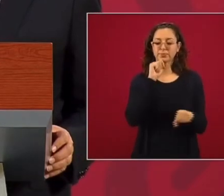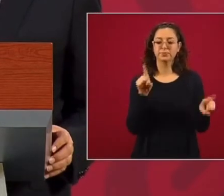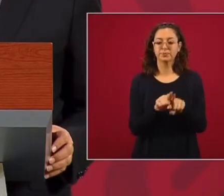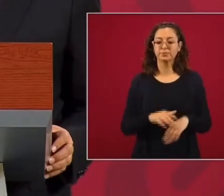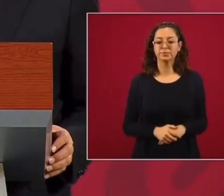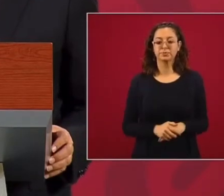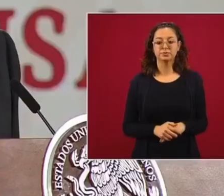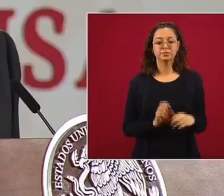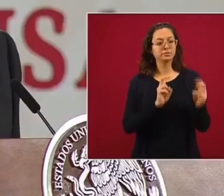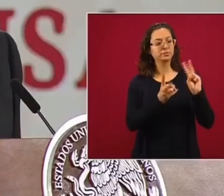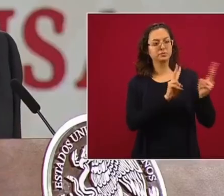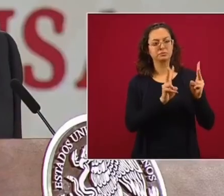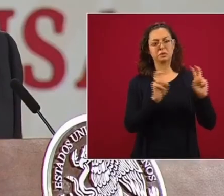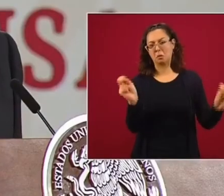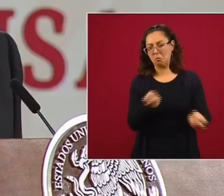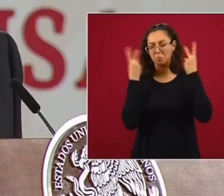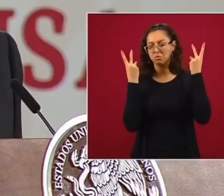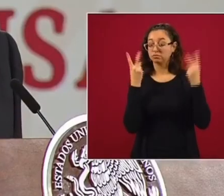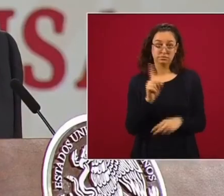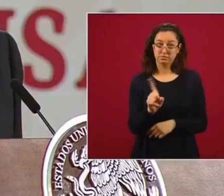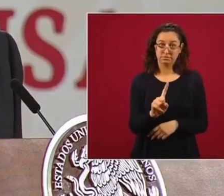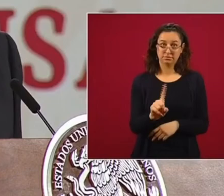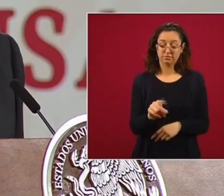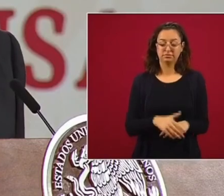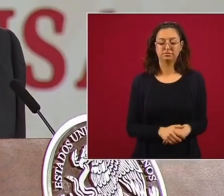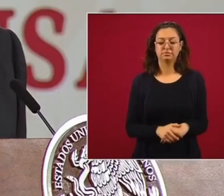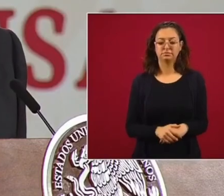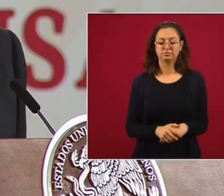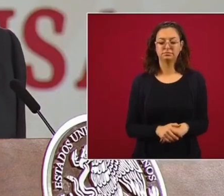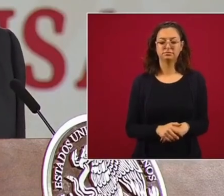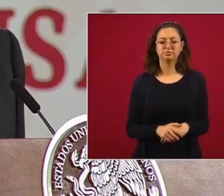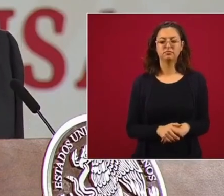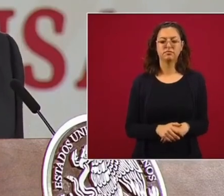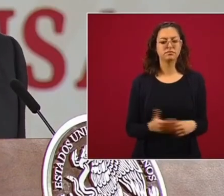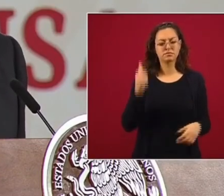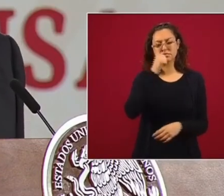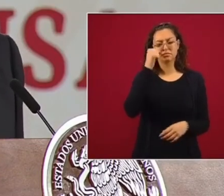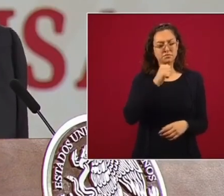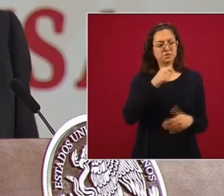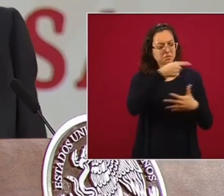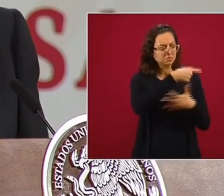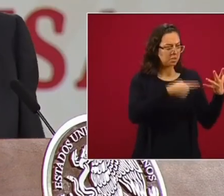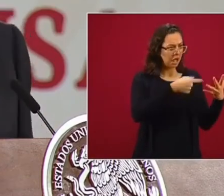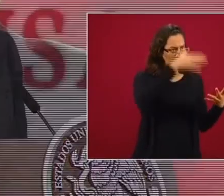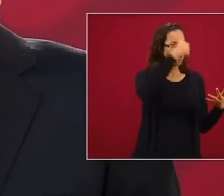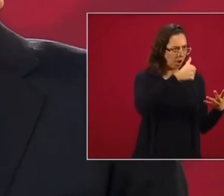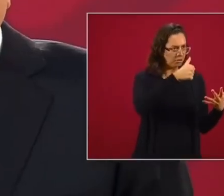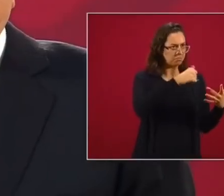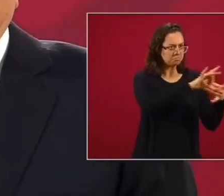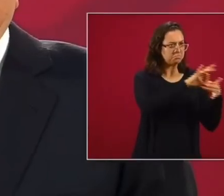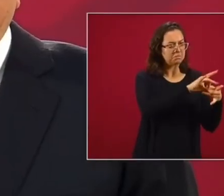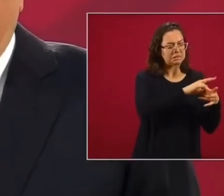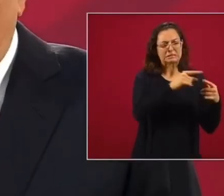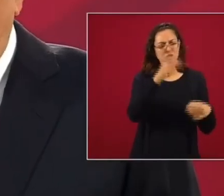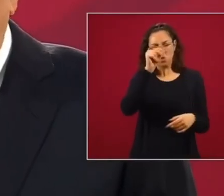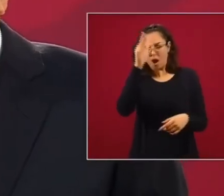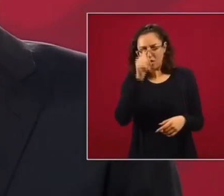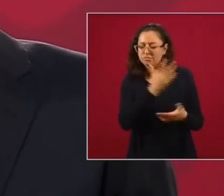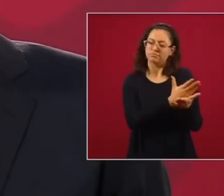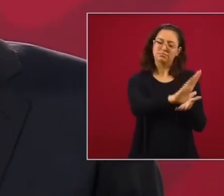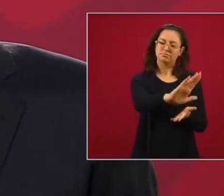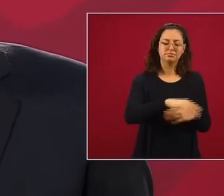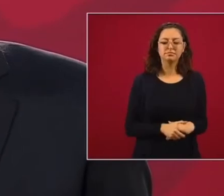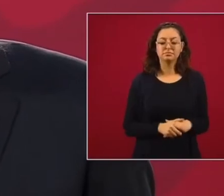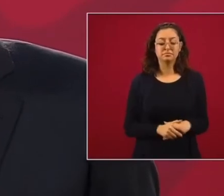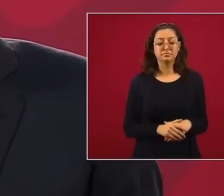No de vecinos distantes, sino buscando las coincidencias, haciendo a un lado las diferencias y en el caso de que